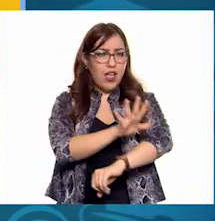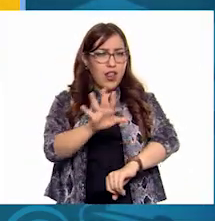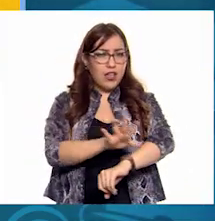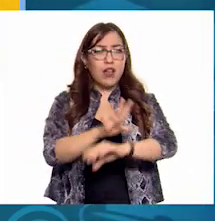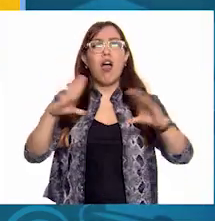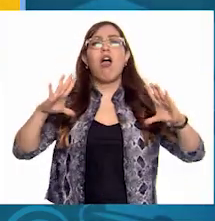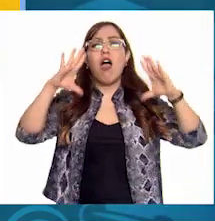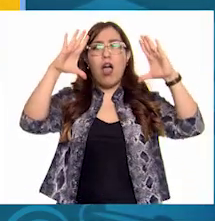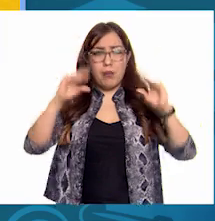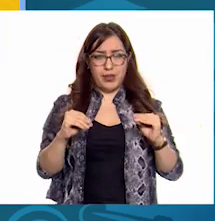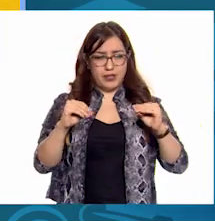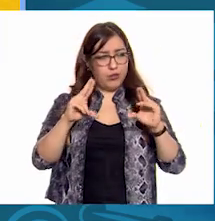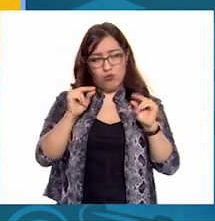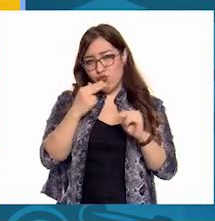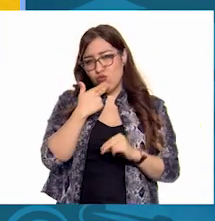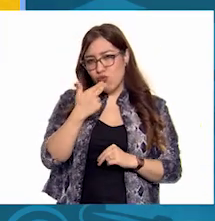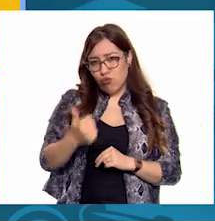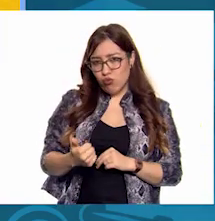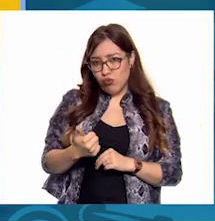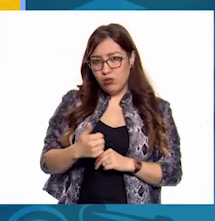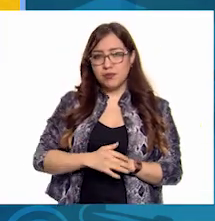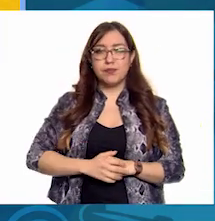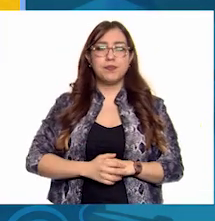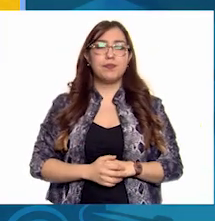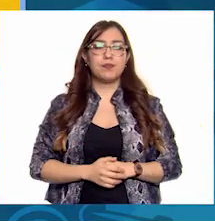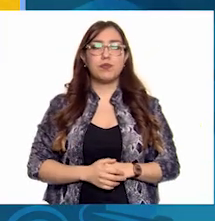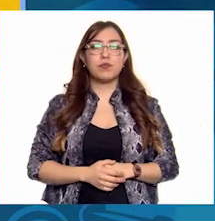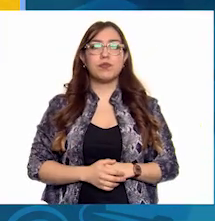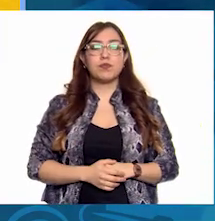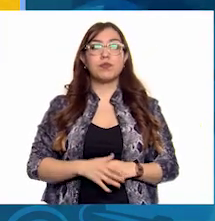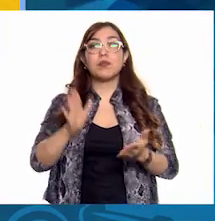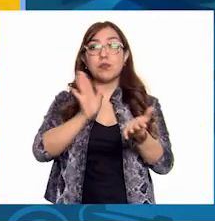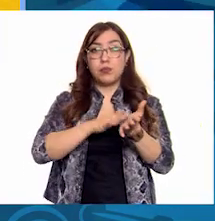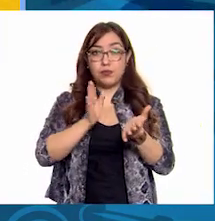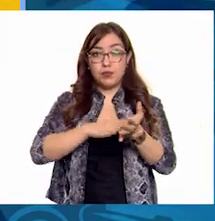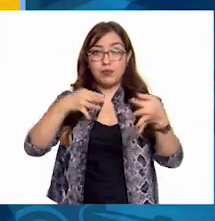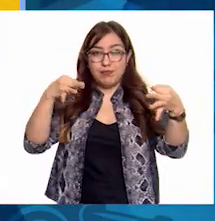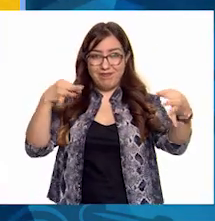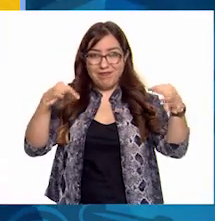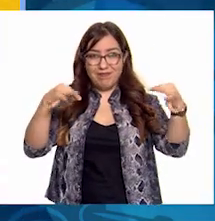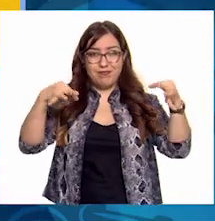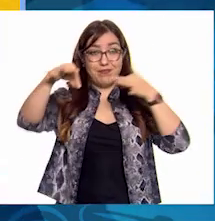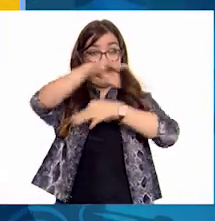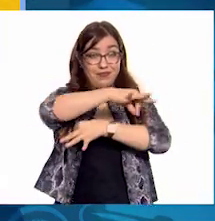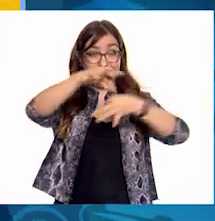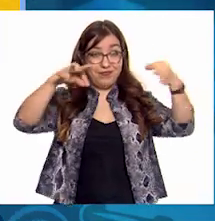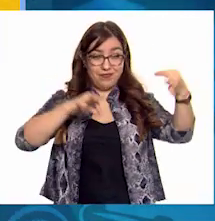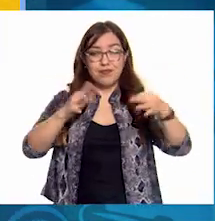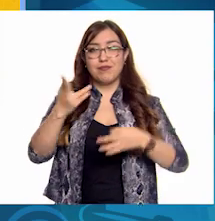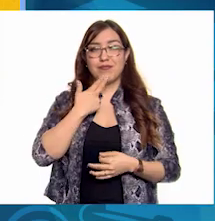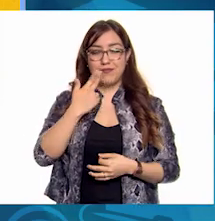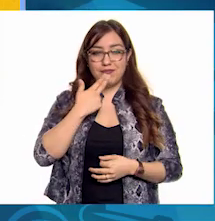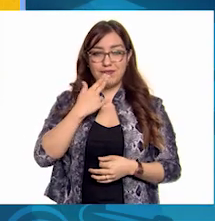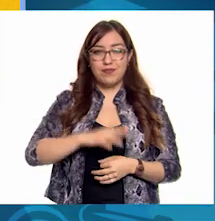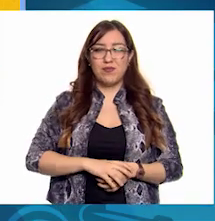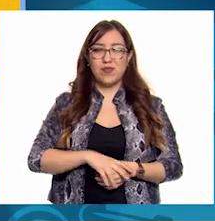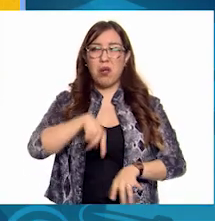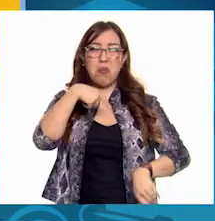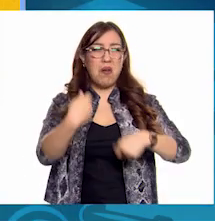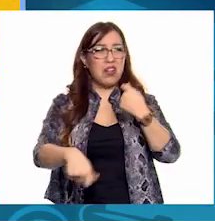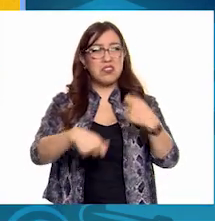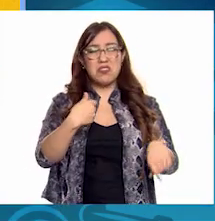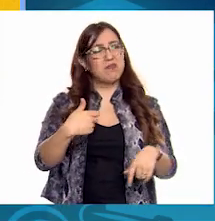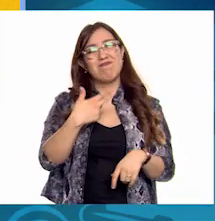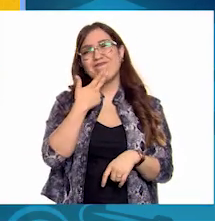se usen, usar las hojas de papel por ambos lados, tratar de no usar plástico,